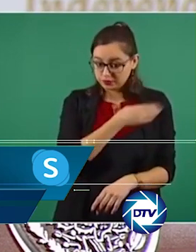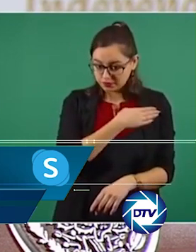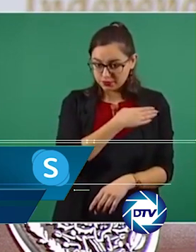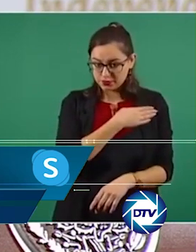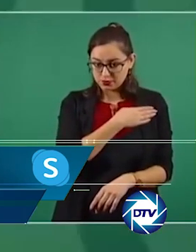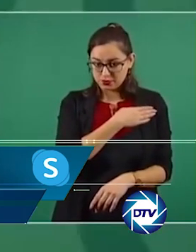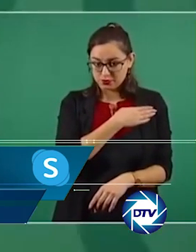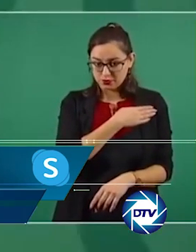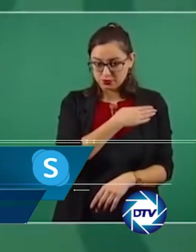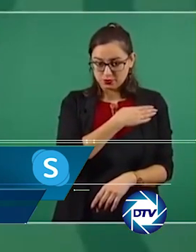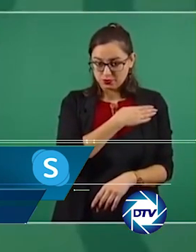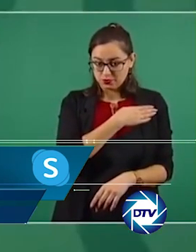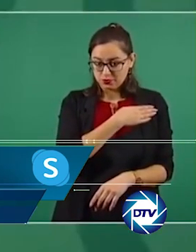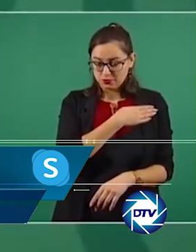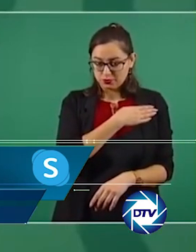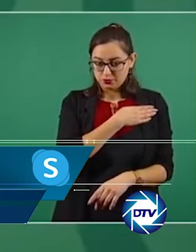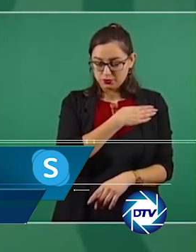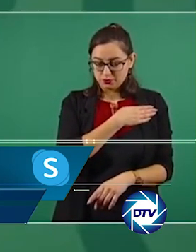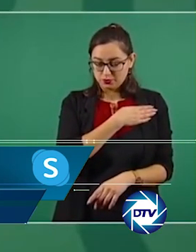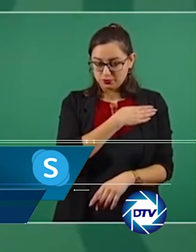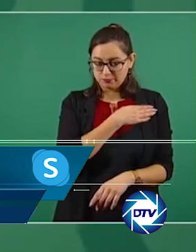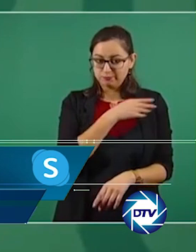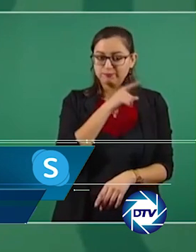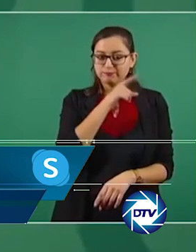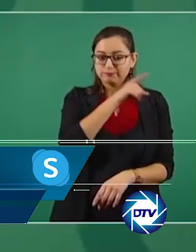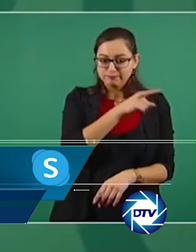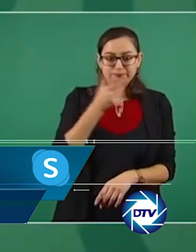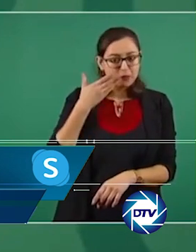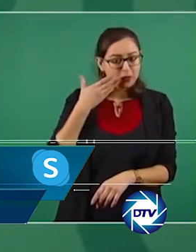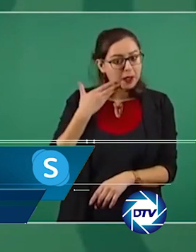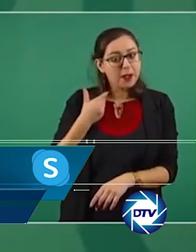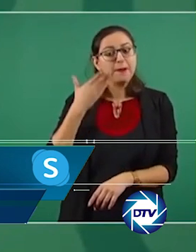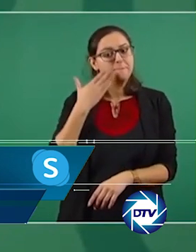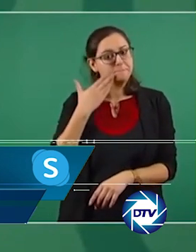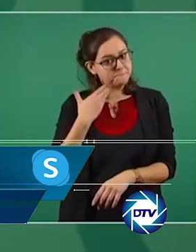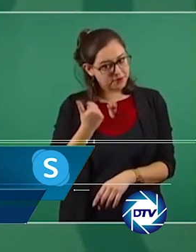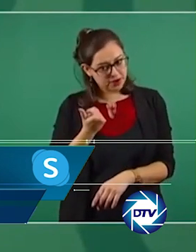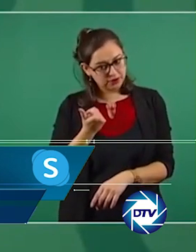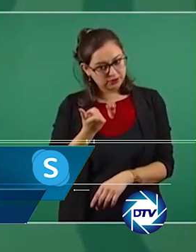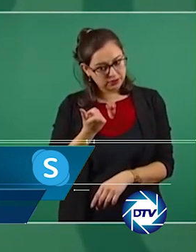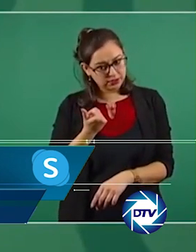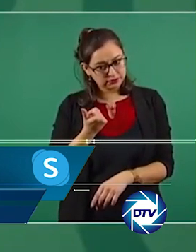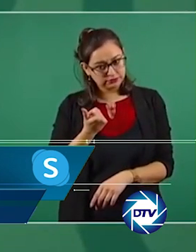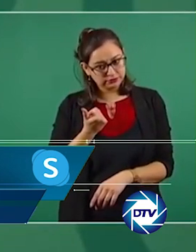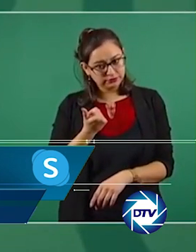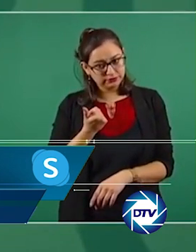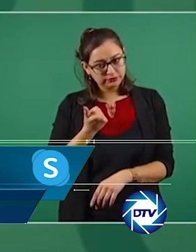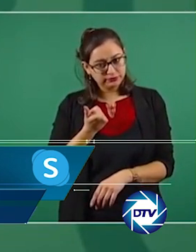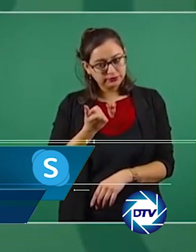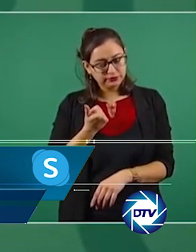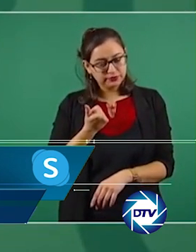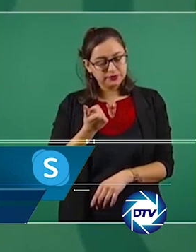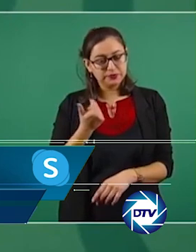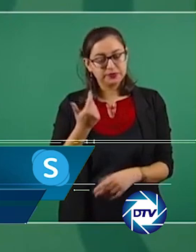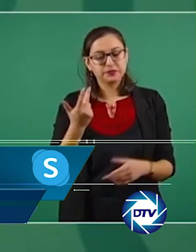continuó en la conmemoración, en 2021, de los 500 años de la derrota de los mexicas, donde, con gran